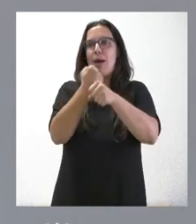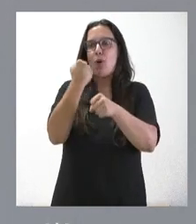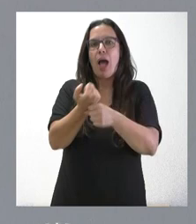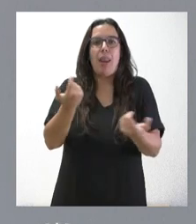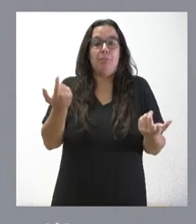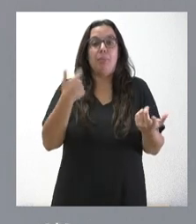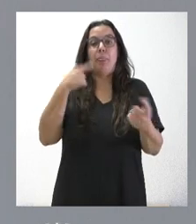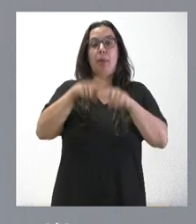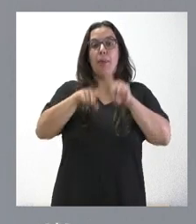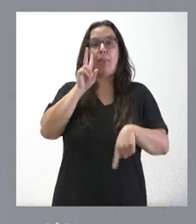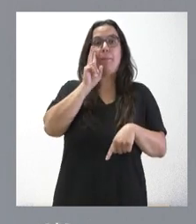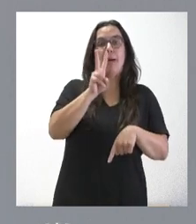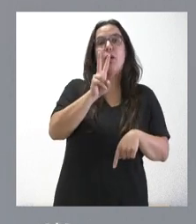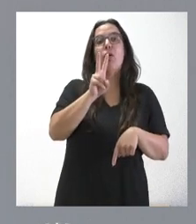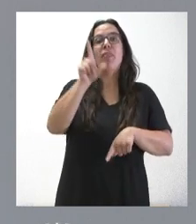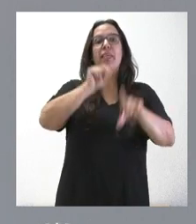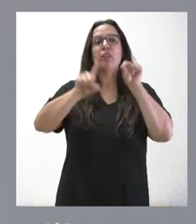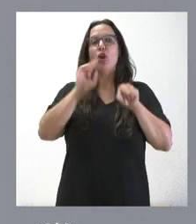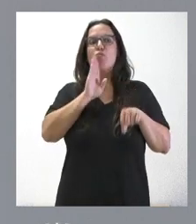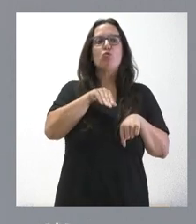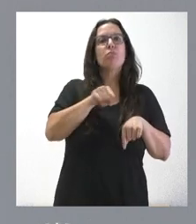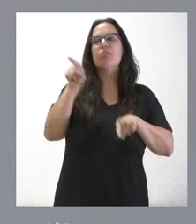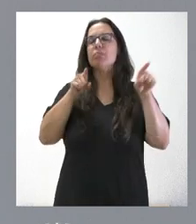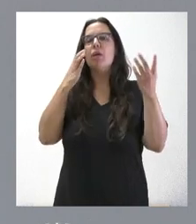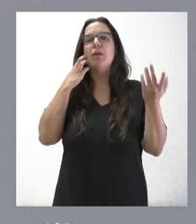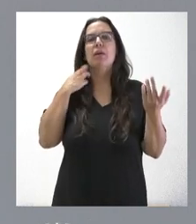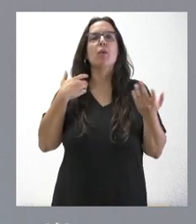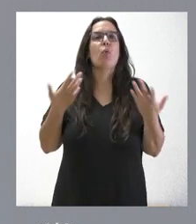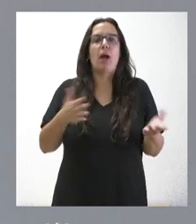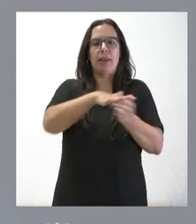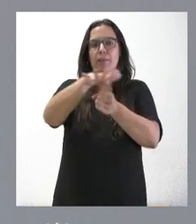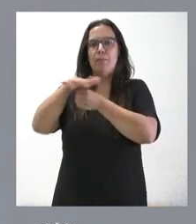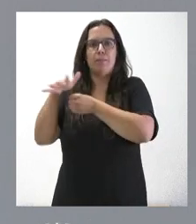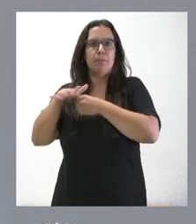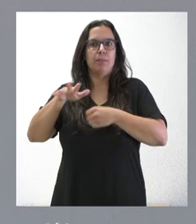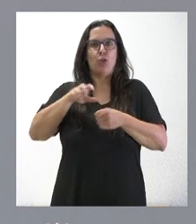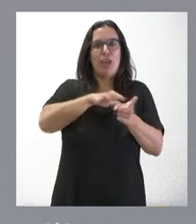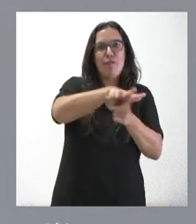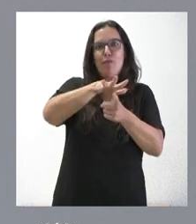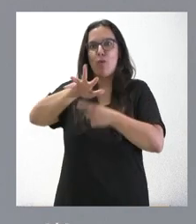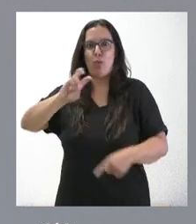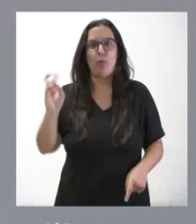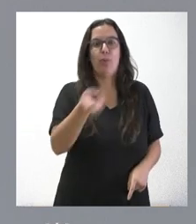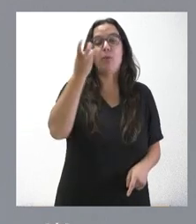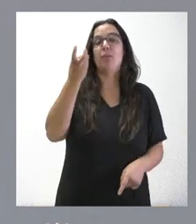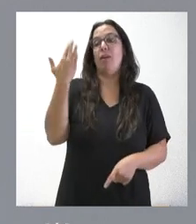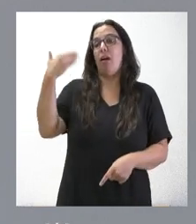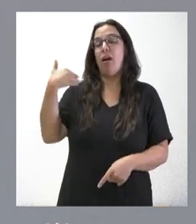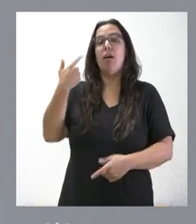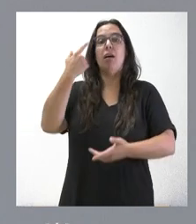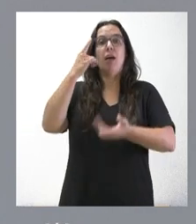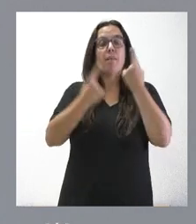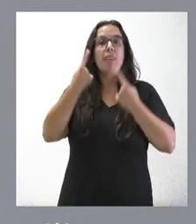qué decisiones sean las más adecuadas, que tienen muchos ámbitos. En otras ocasiones, pues saben ustedes que siempre